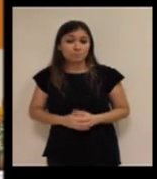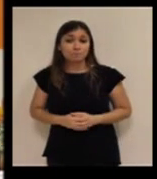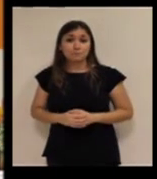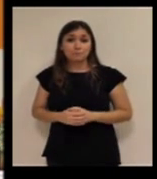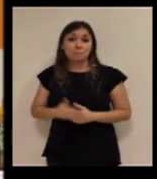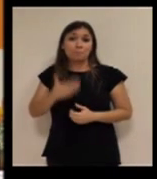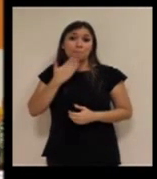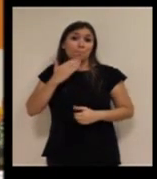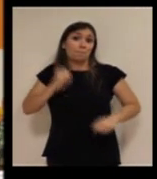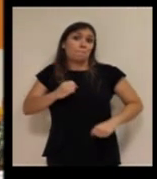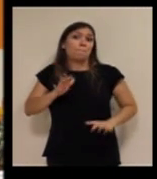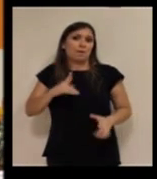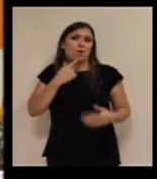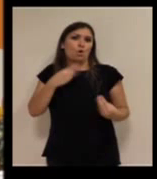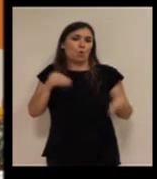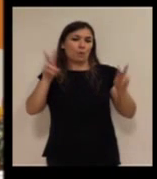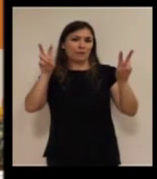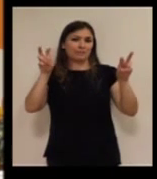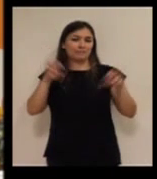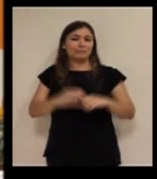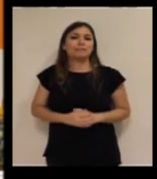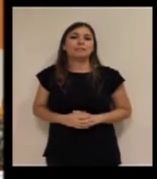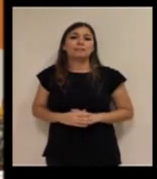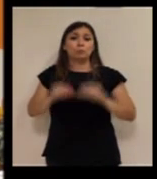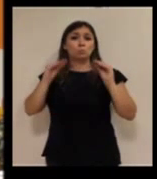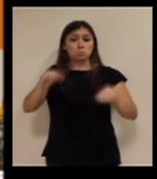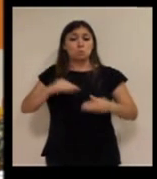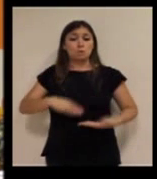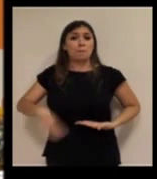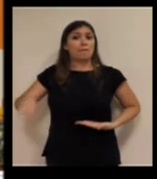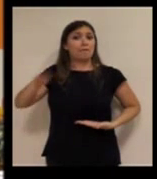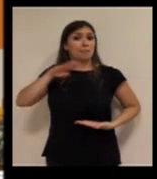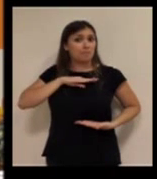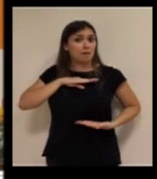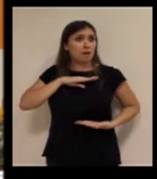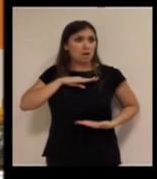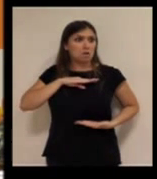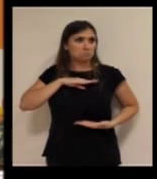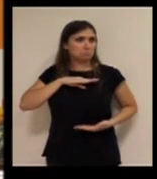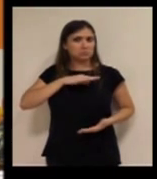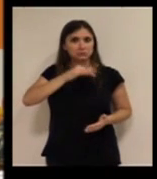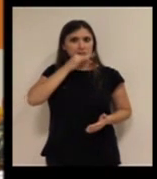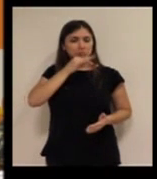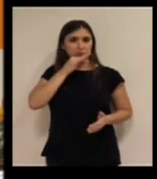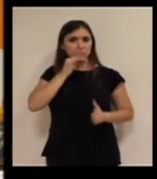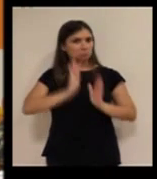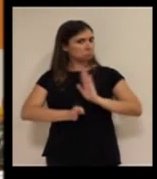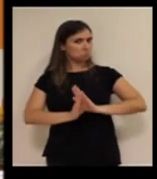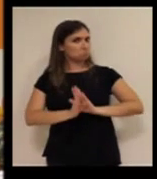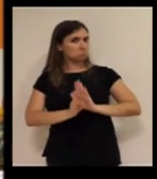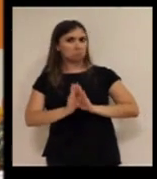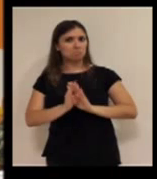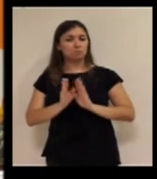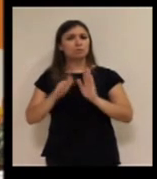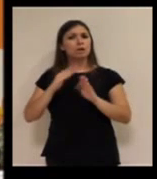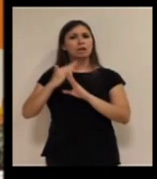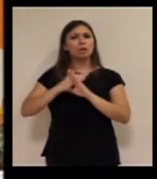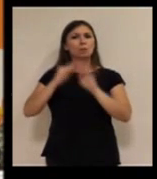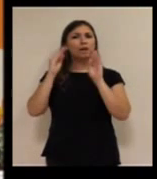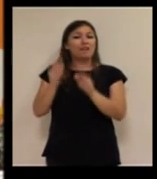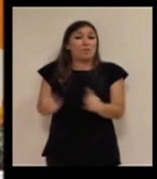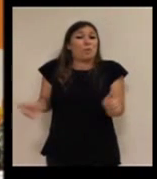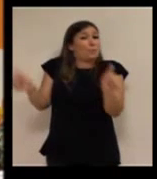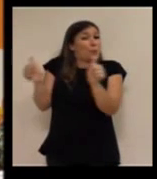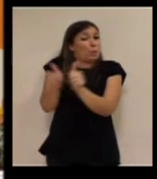que tenía sus capacidades todavía intactas y con un nivel de